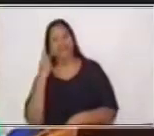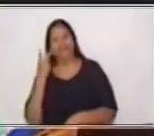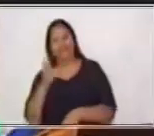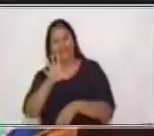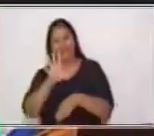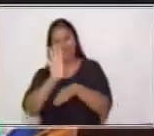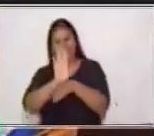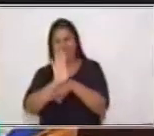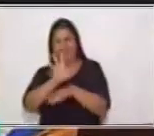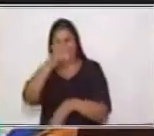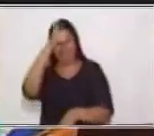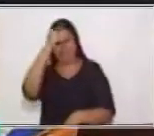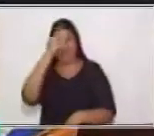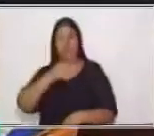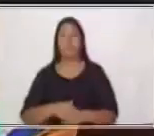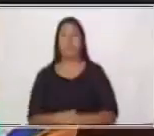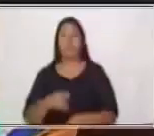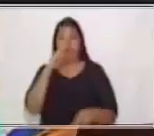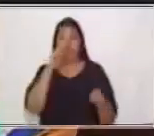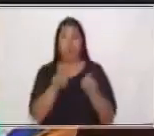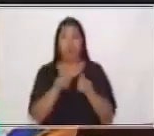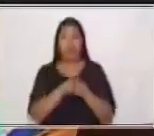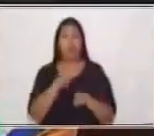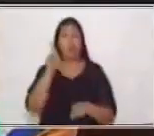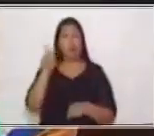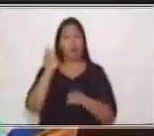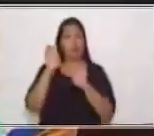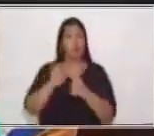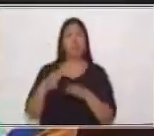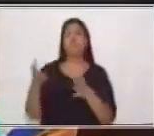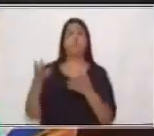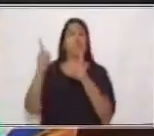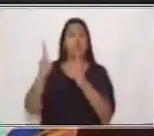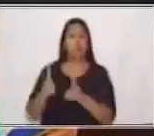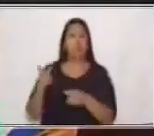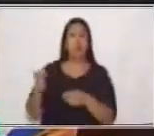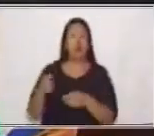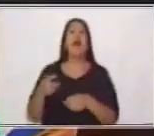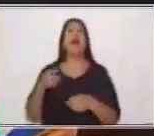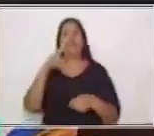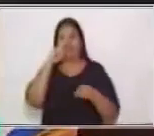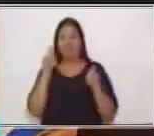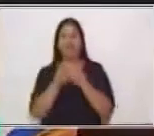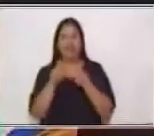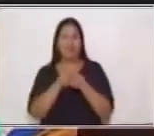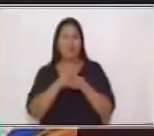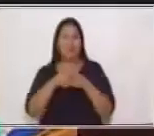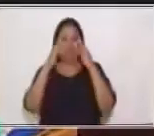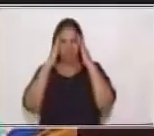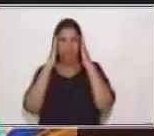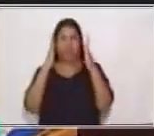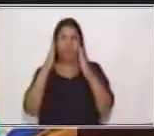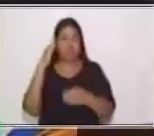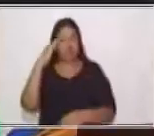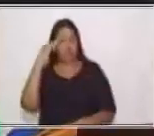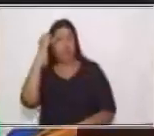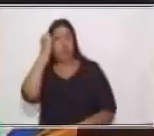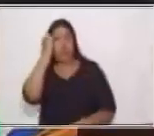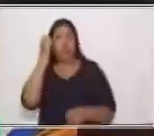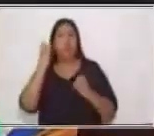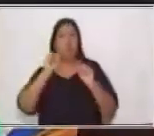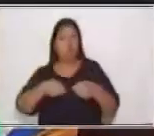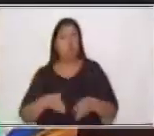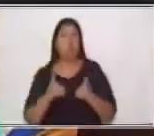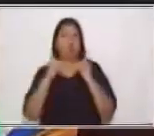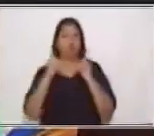¿verdad? También en estas personas vamos a desarrollar también lo que ya mencioné anteriormente, que es la atención y la memoria. El